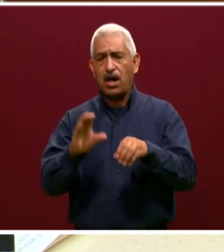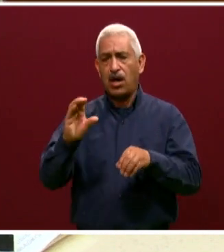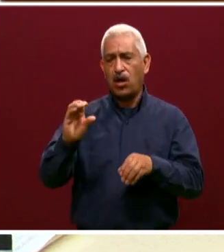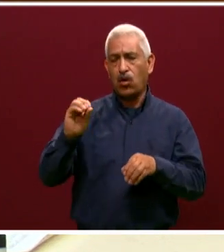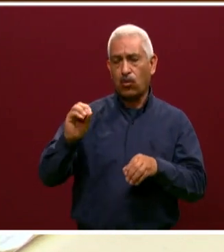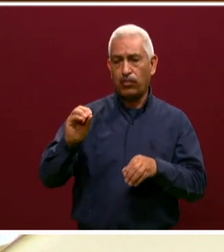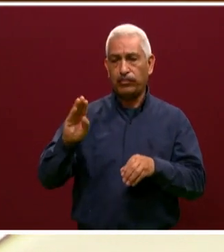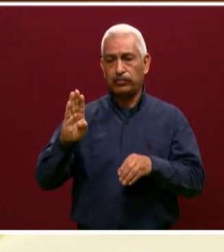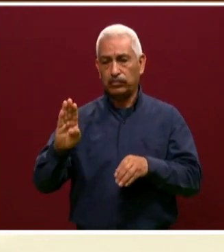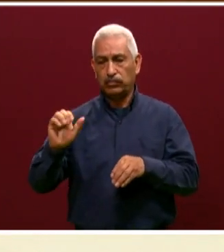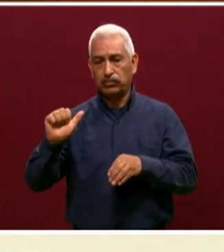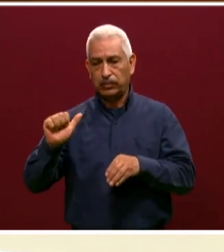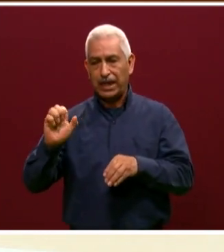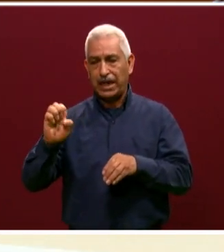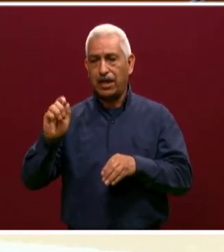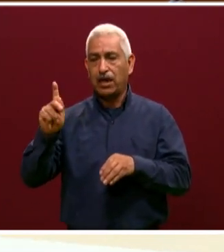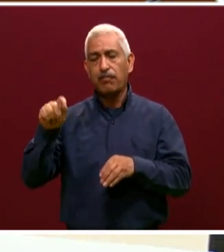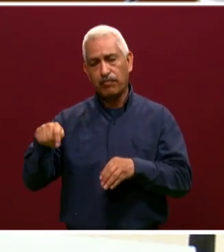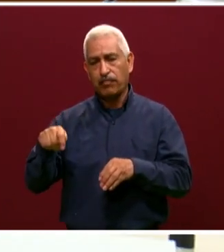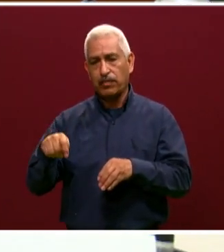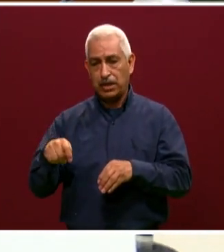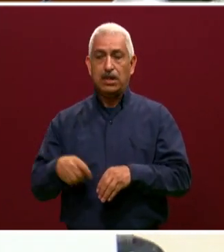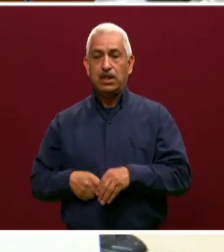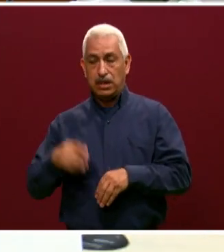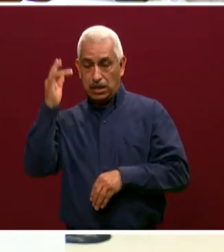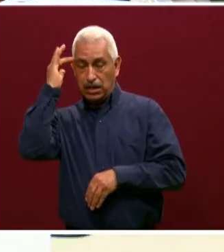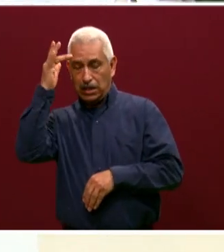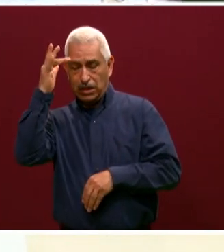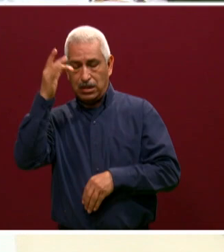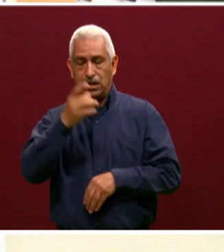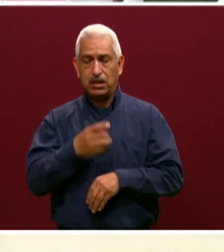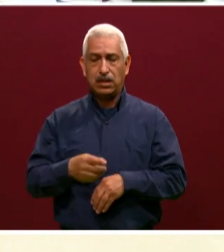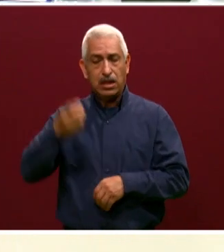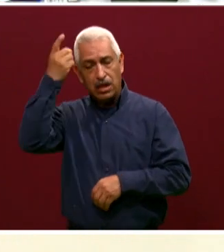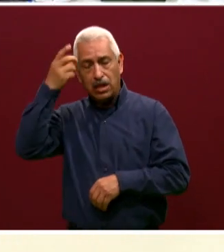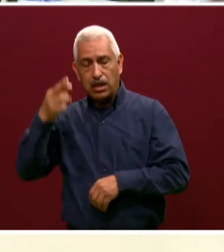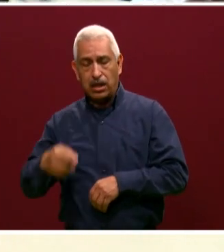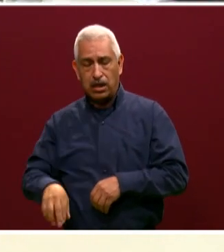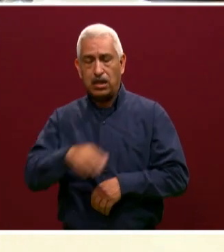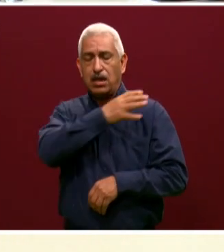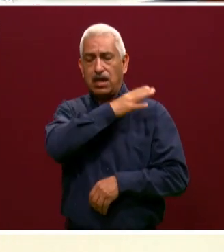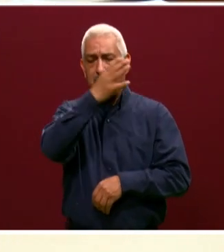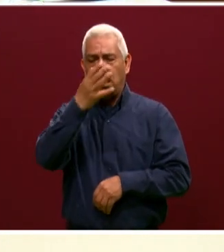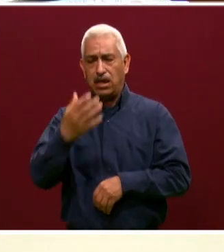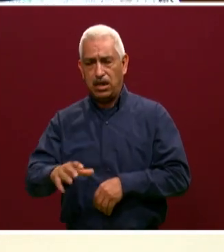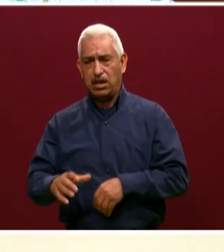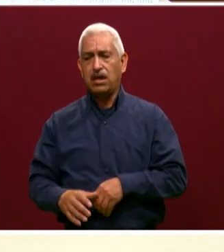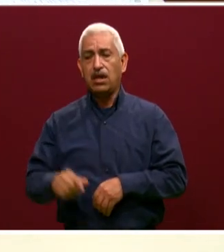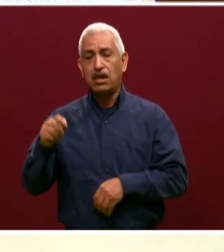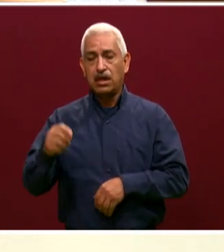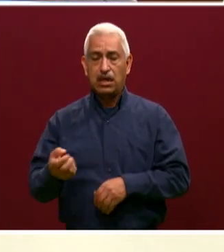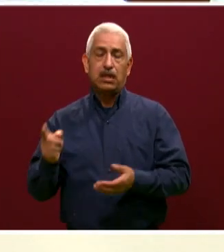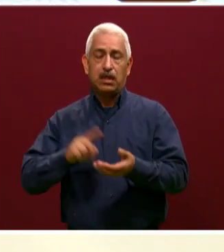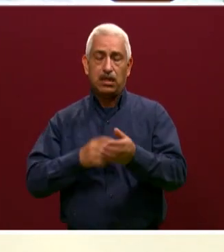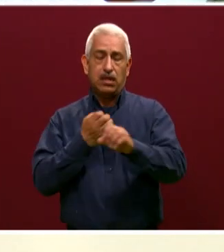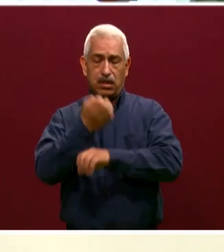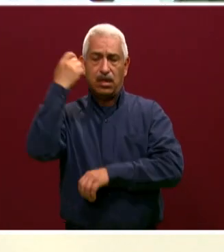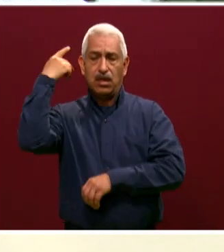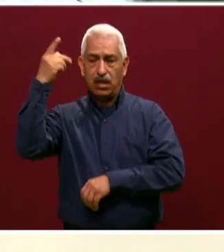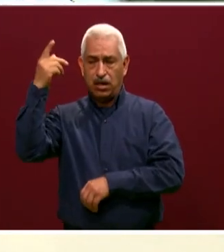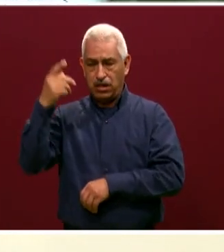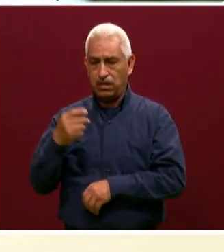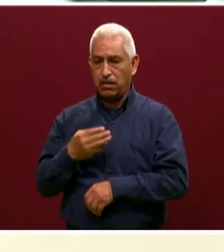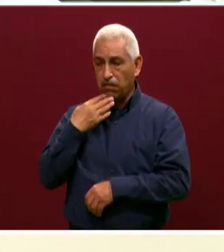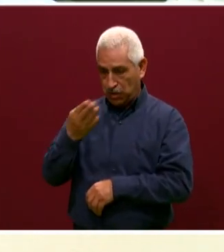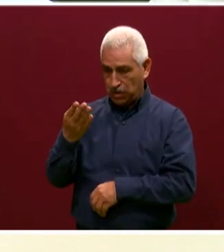Serrano Méndez, él es director general del COBAEP, que es el Colegio de Bachilleres del Estado de Puebla. ¿Cómo estás? Bienvenido, maestro.